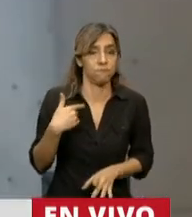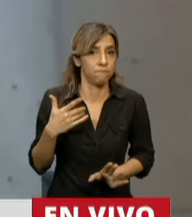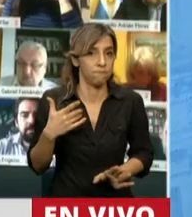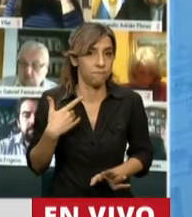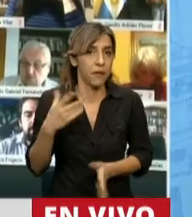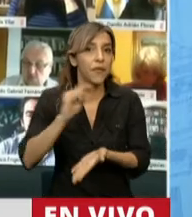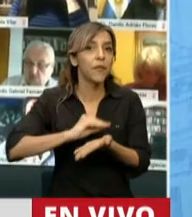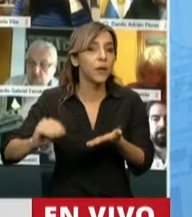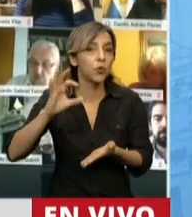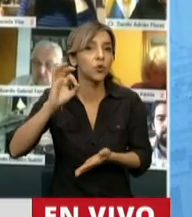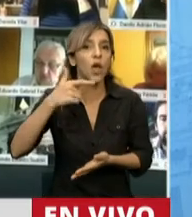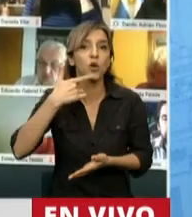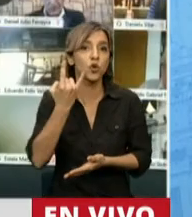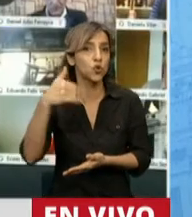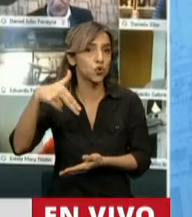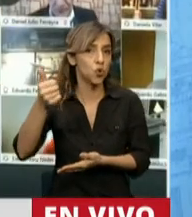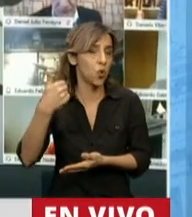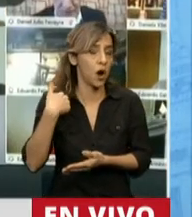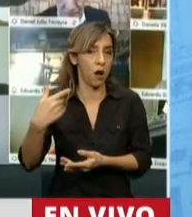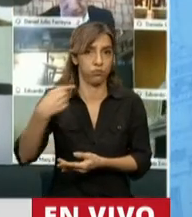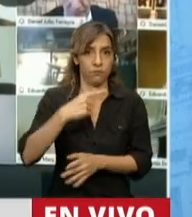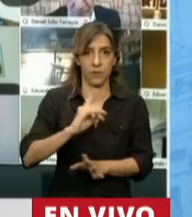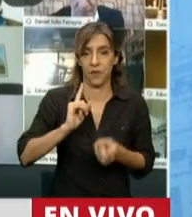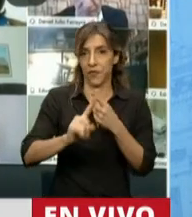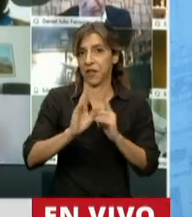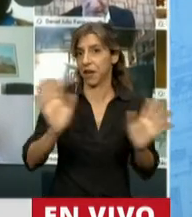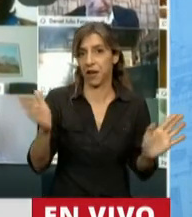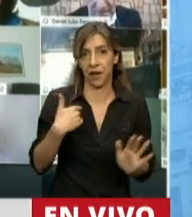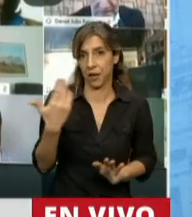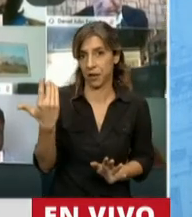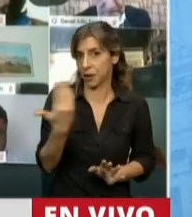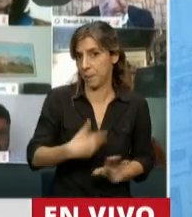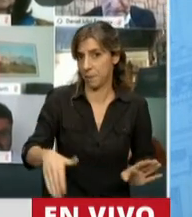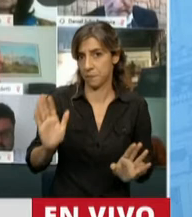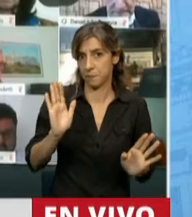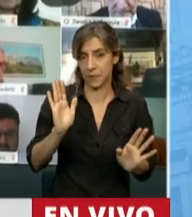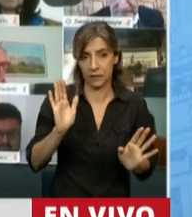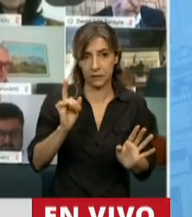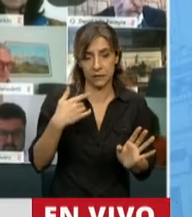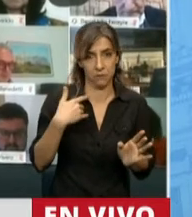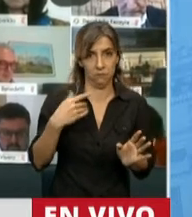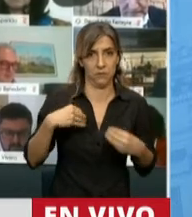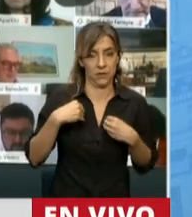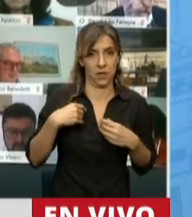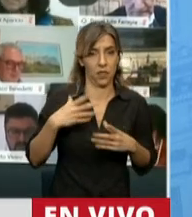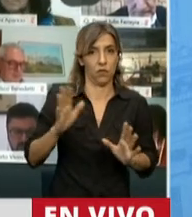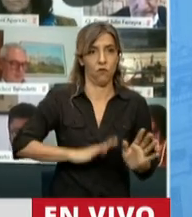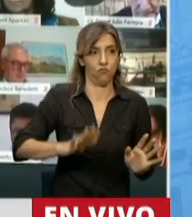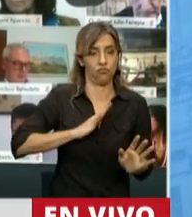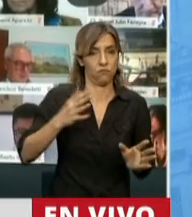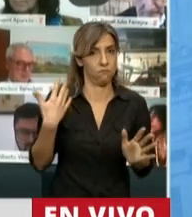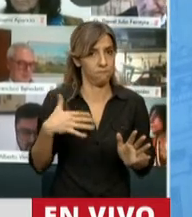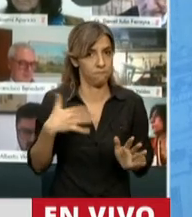acaba de hacer una referencia directa al ex presidente en este caso solamente sostener